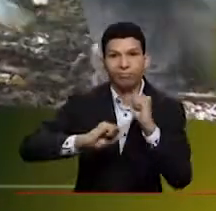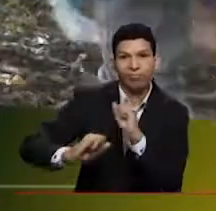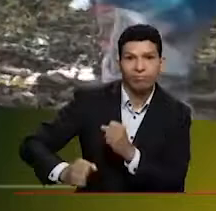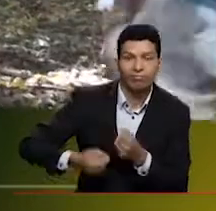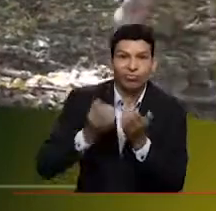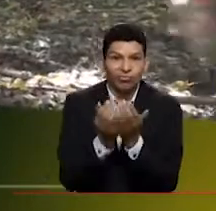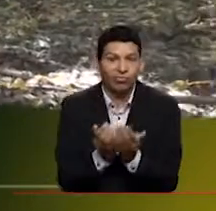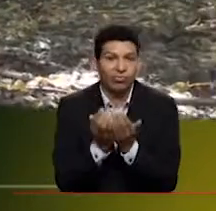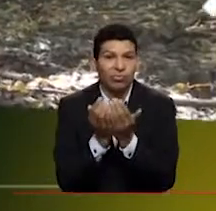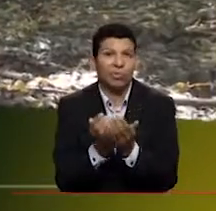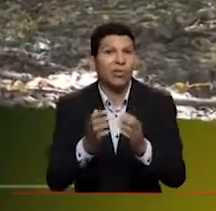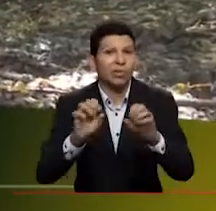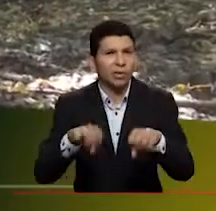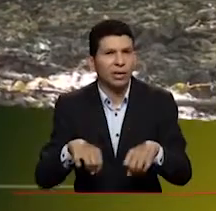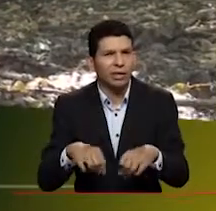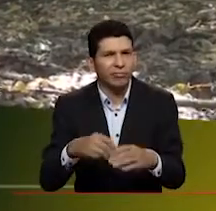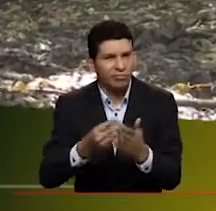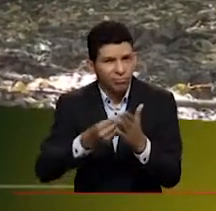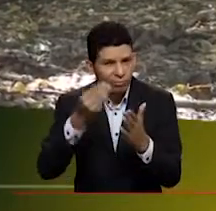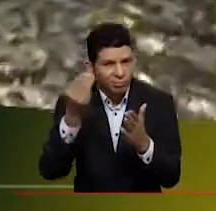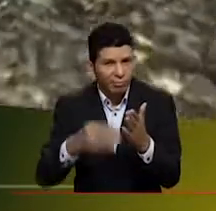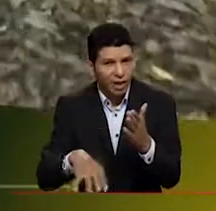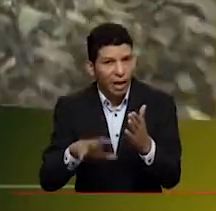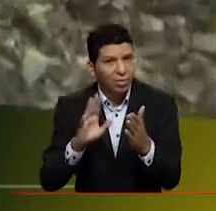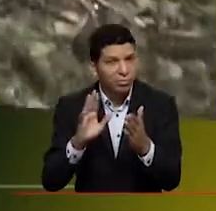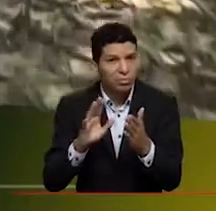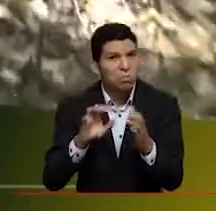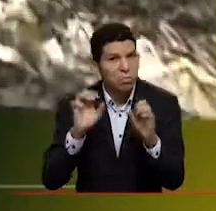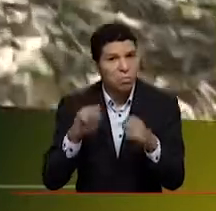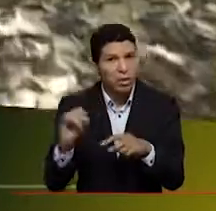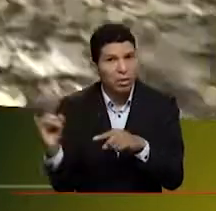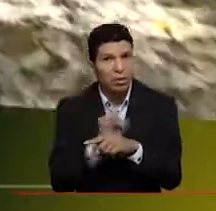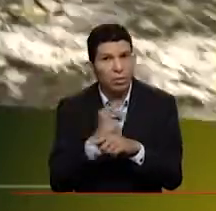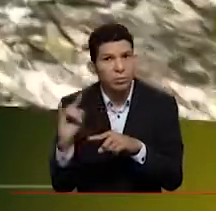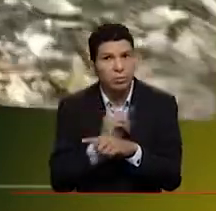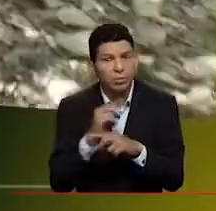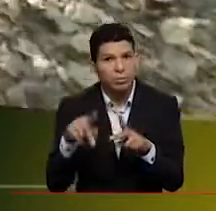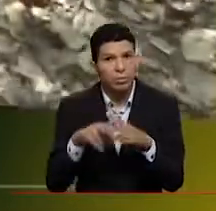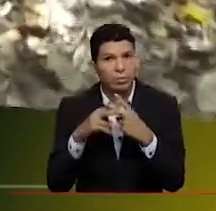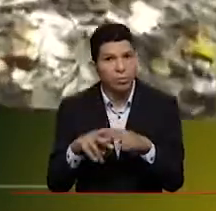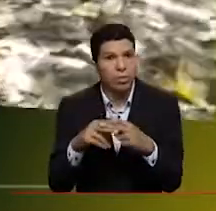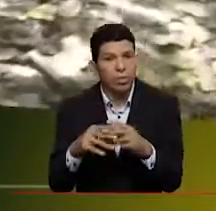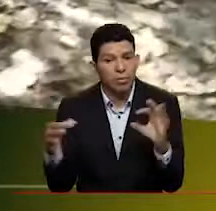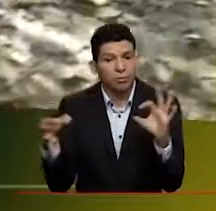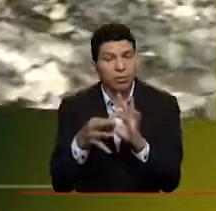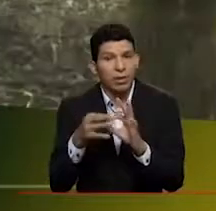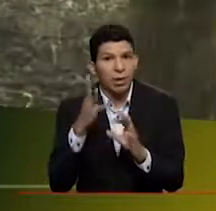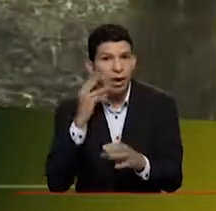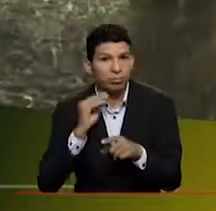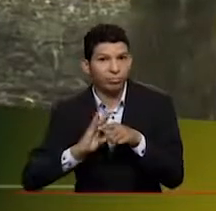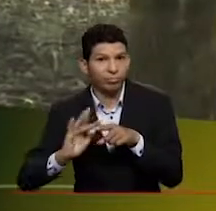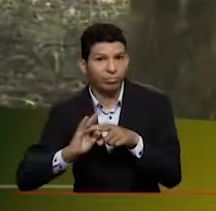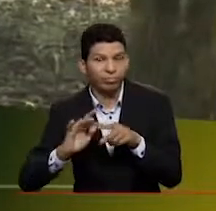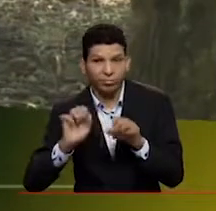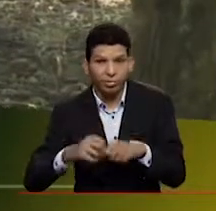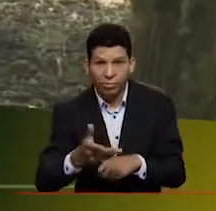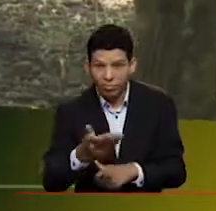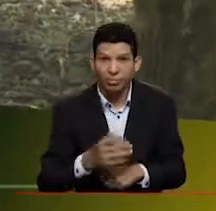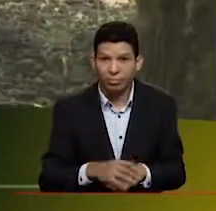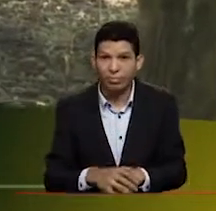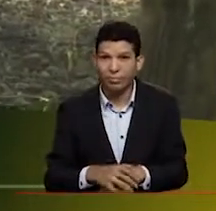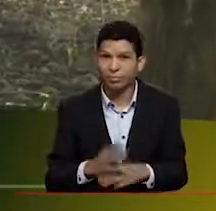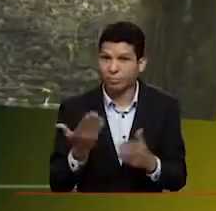Y eso no le cuesta a la gente. O la gente puede hacer uso de ese tipo de herramientas como parte de la experiencia. Eso yo creo que